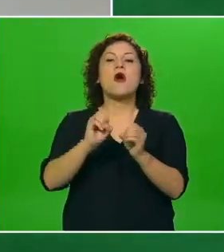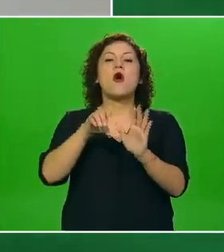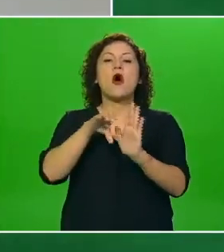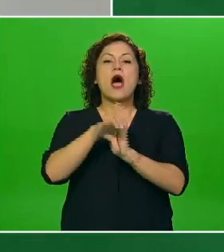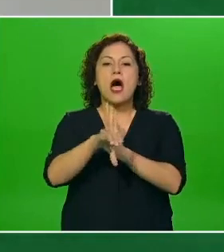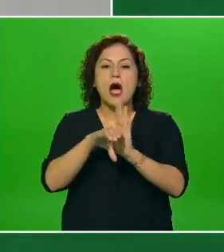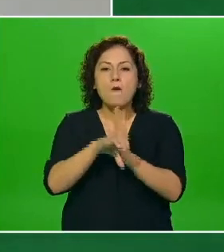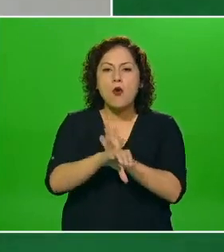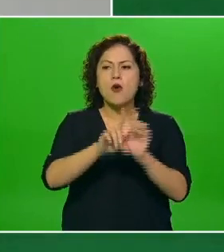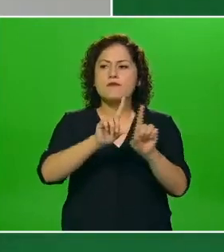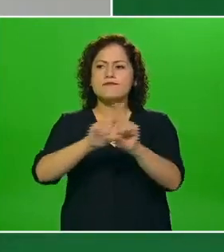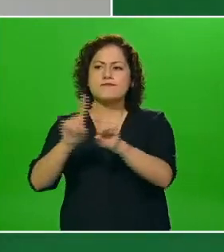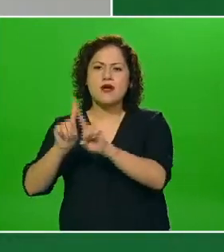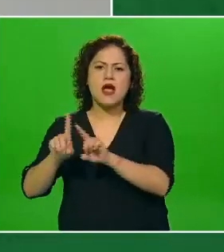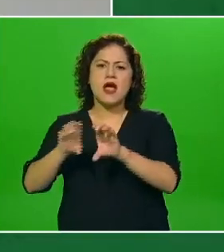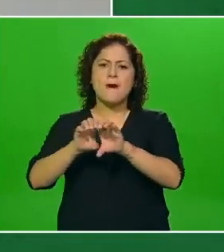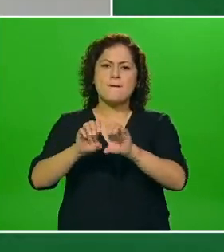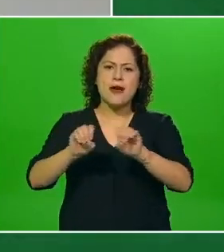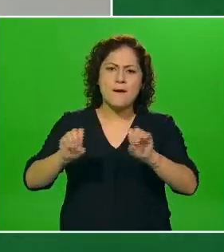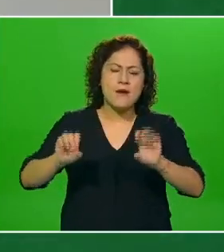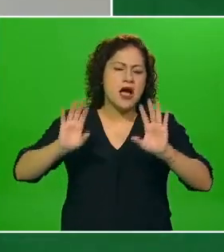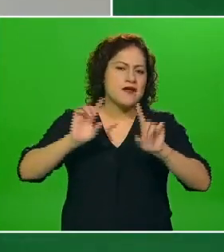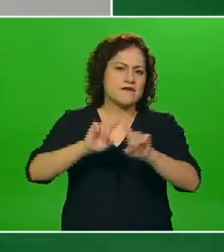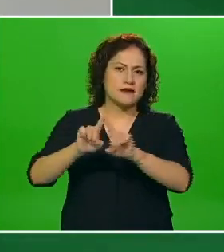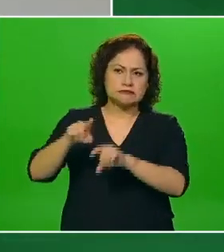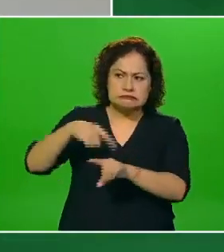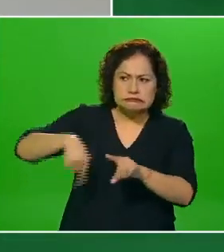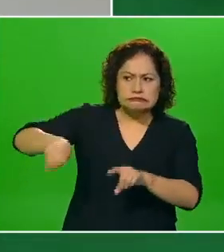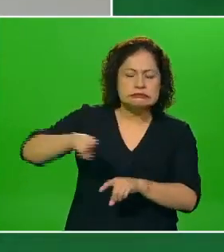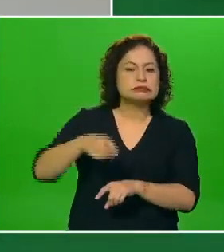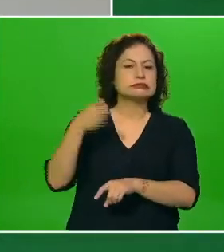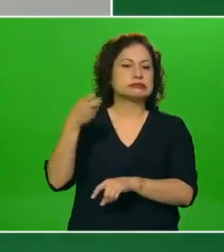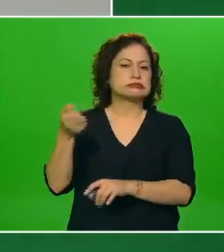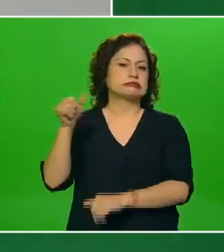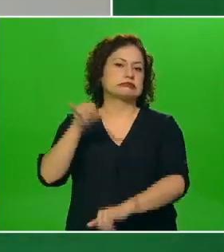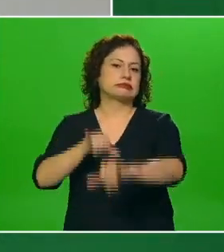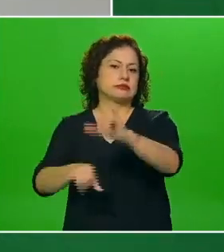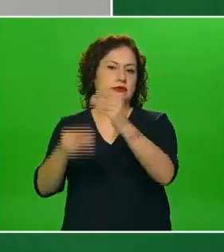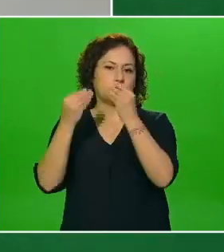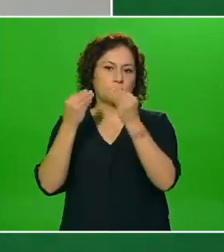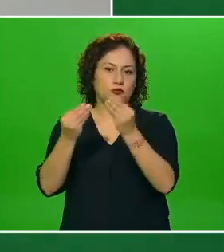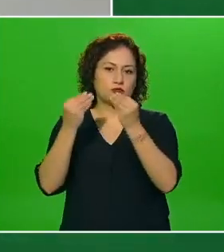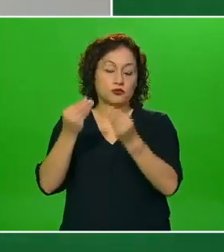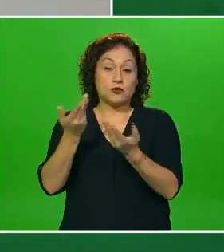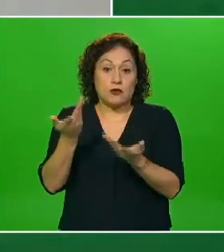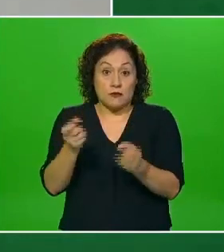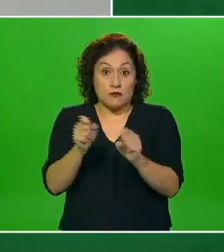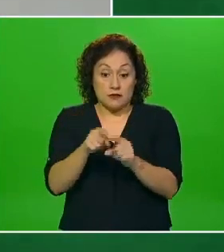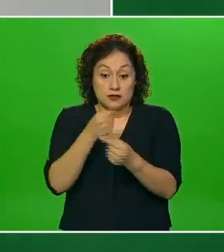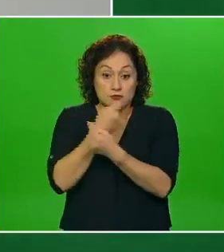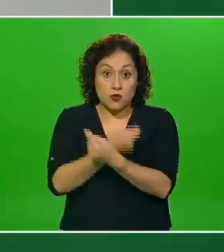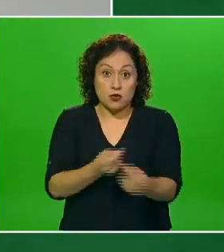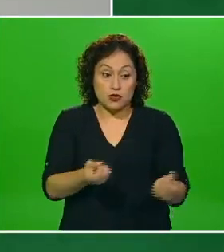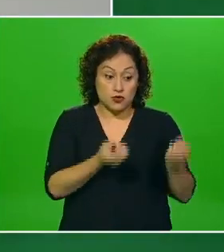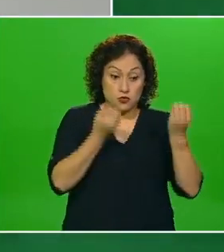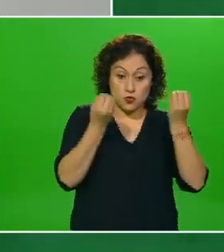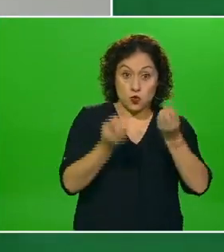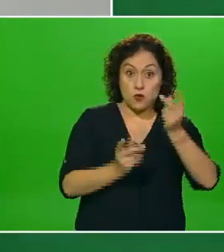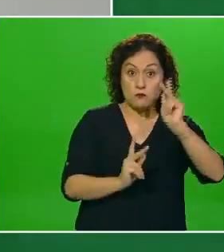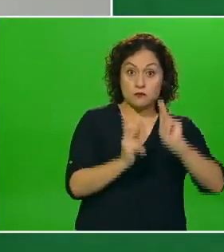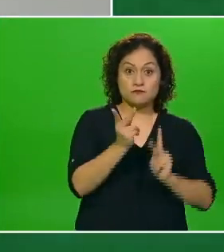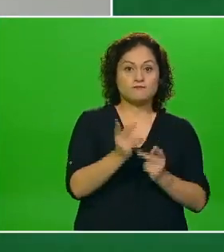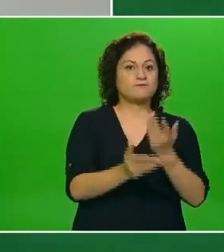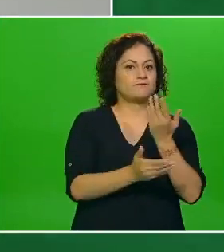algunos a la par además niños y niñas consumen muy poca verdura únicamente uno de cada cinco